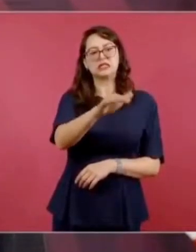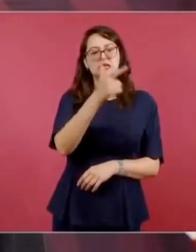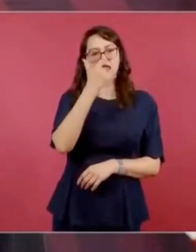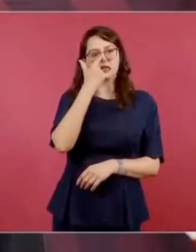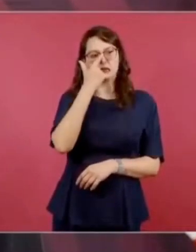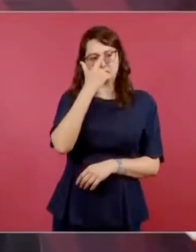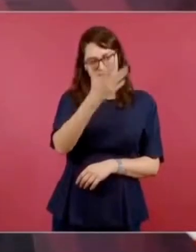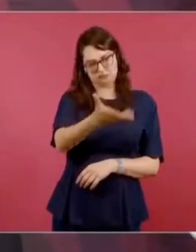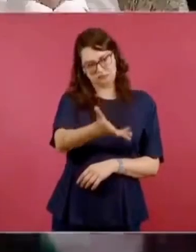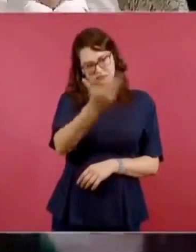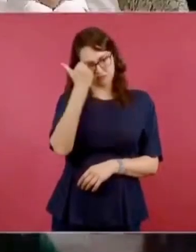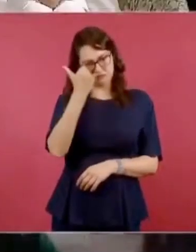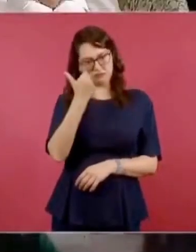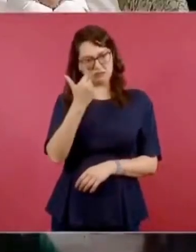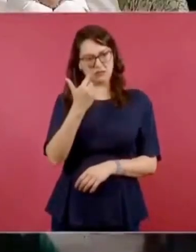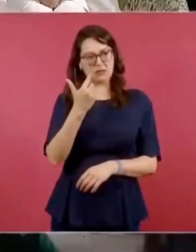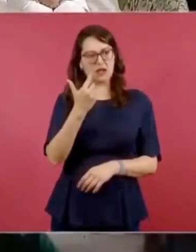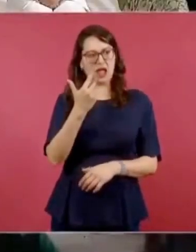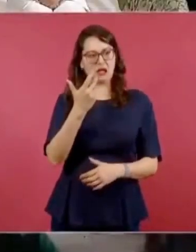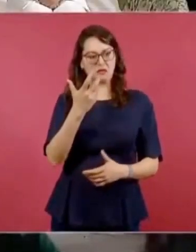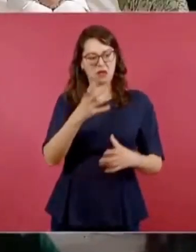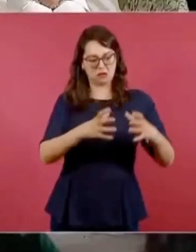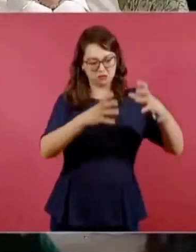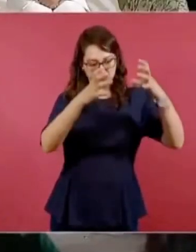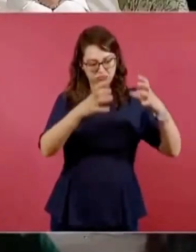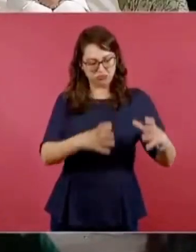tráeme un bote de petróleo.